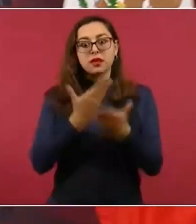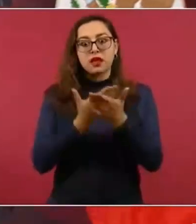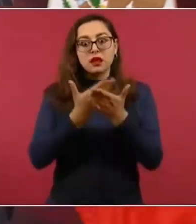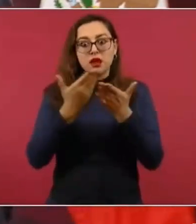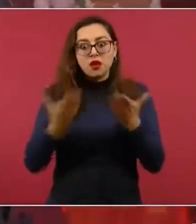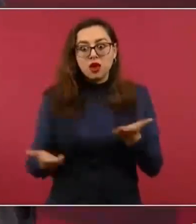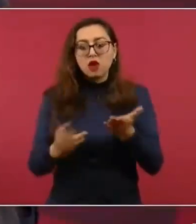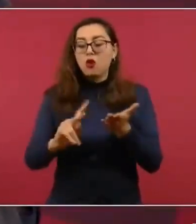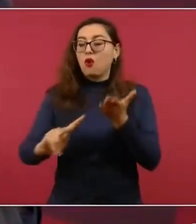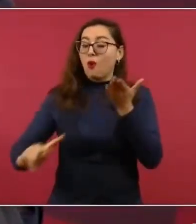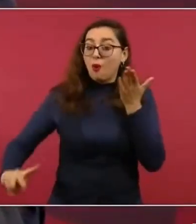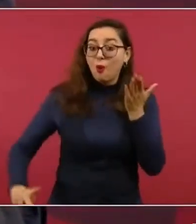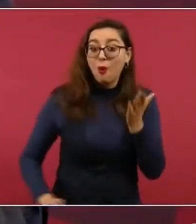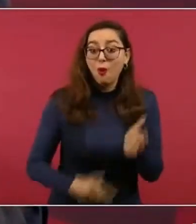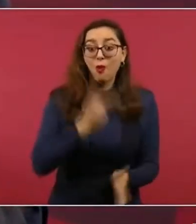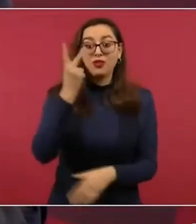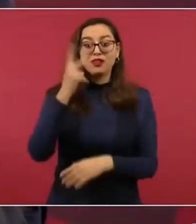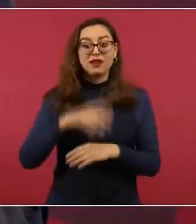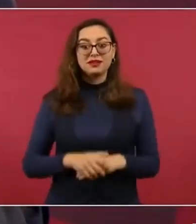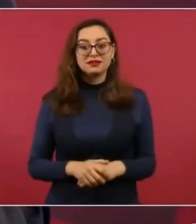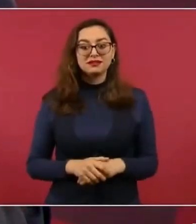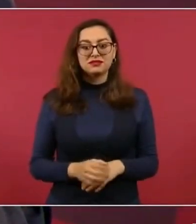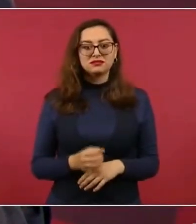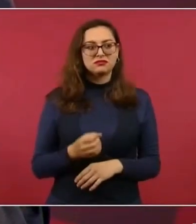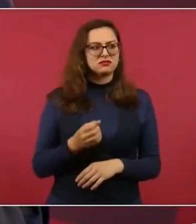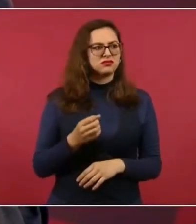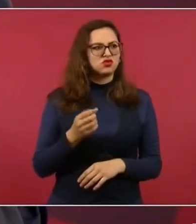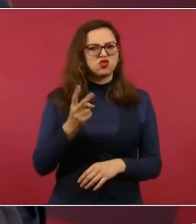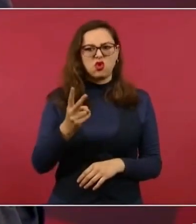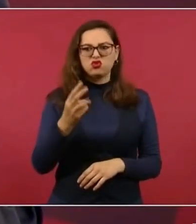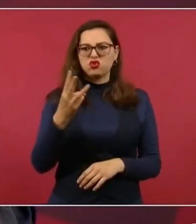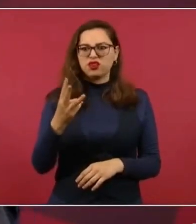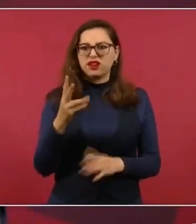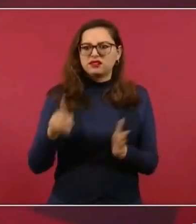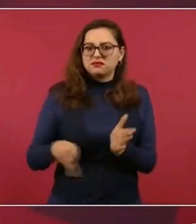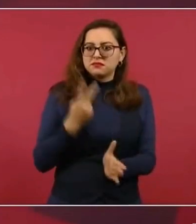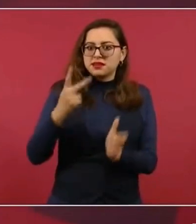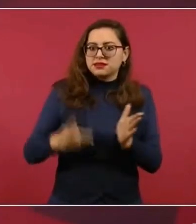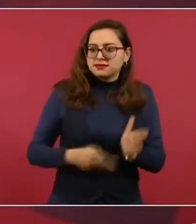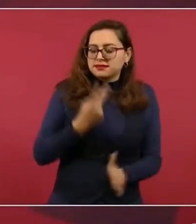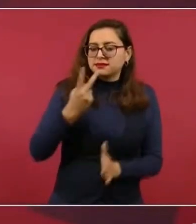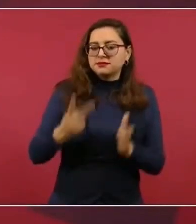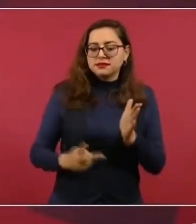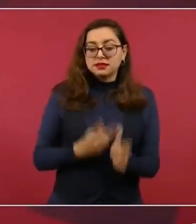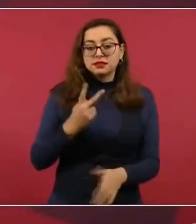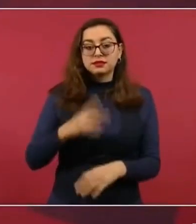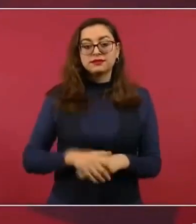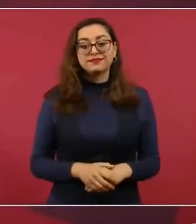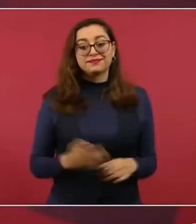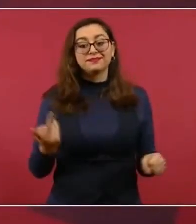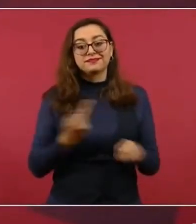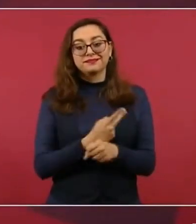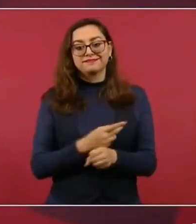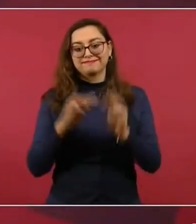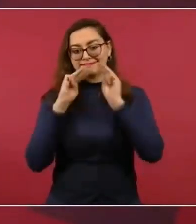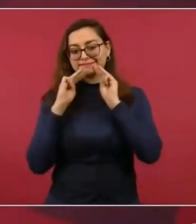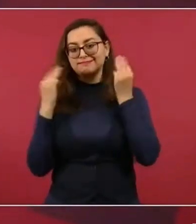porque hubo unas detenciones de jefes